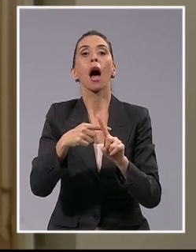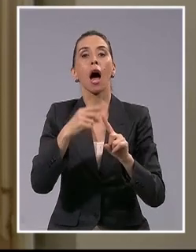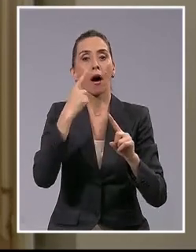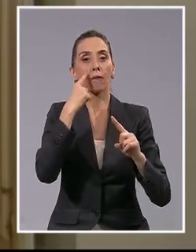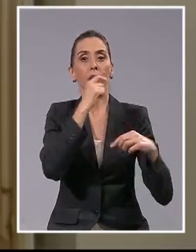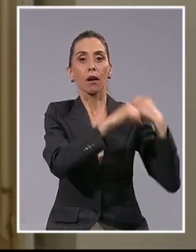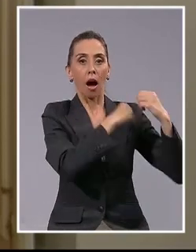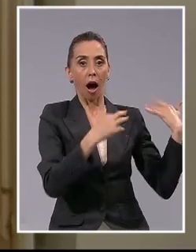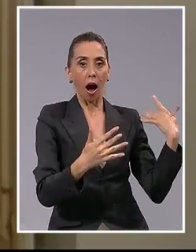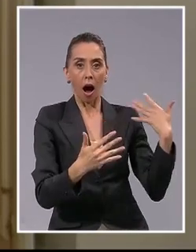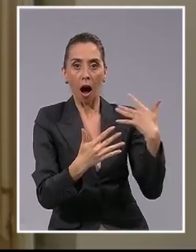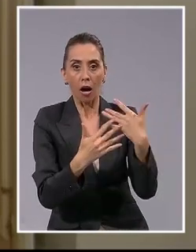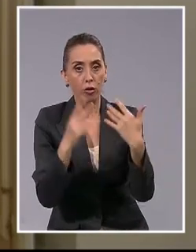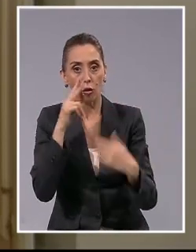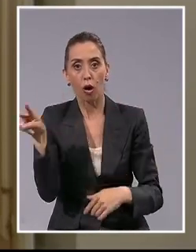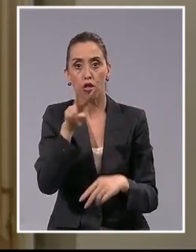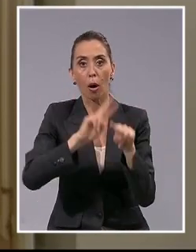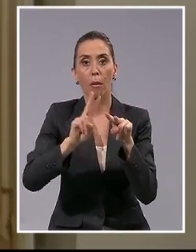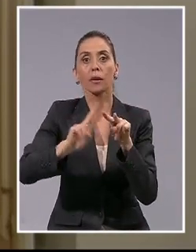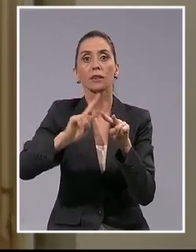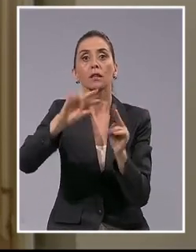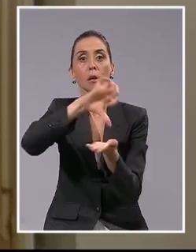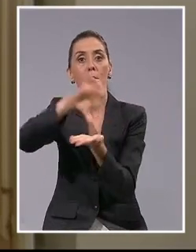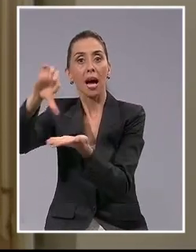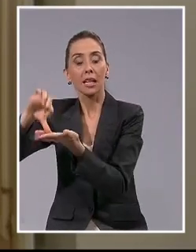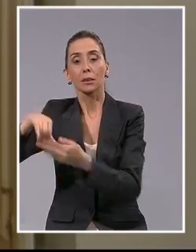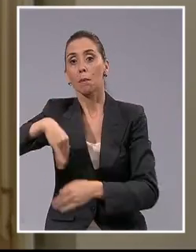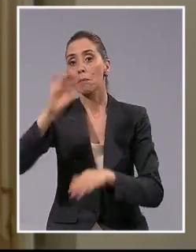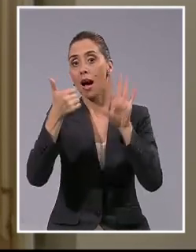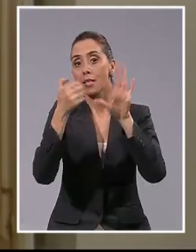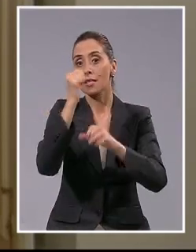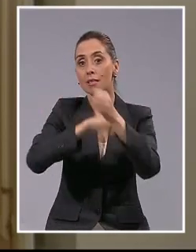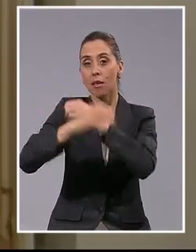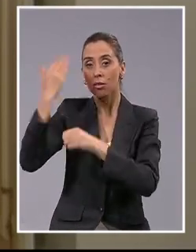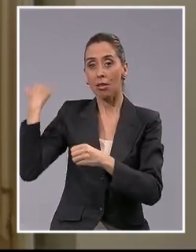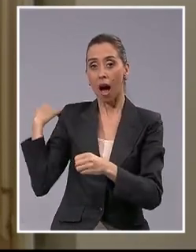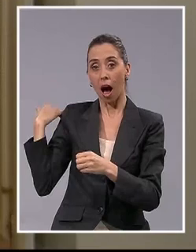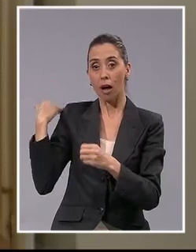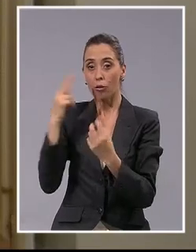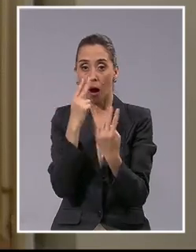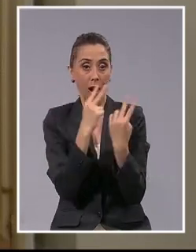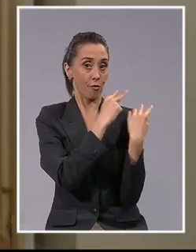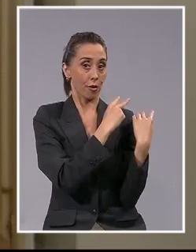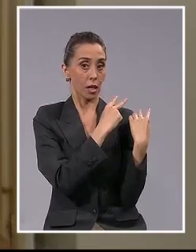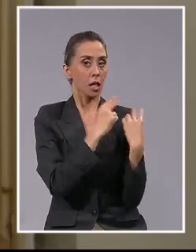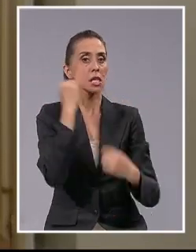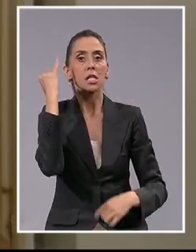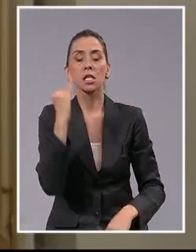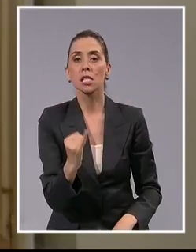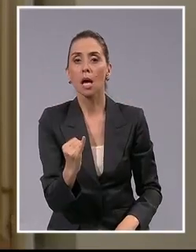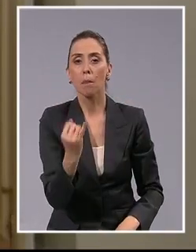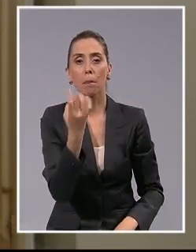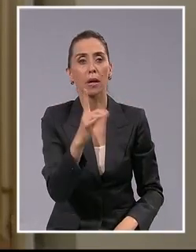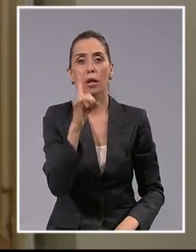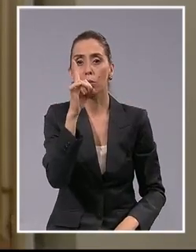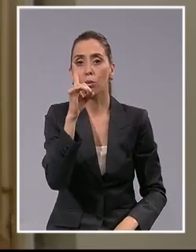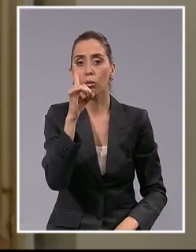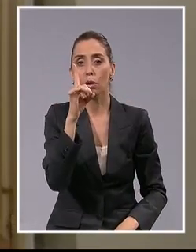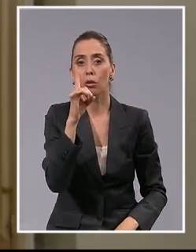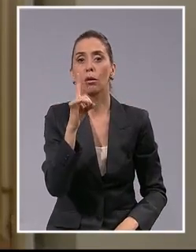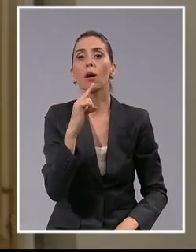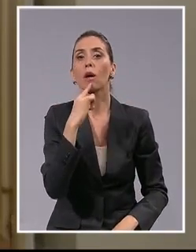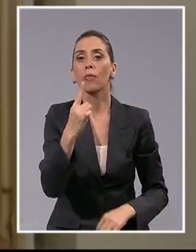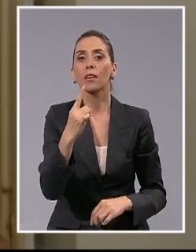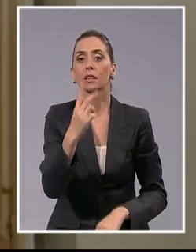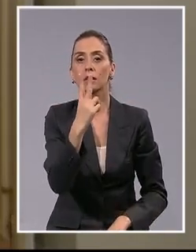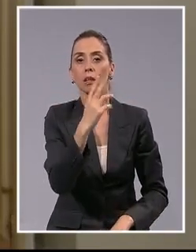consistente de ambos países, por más de 60 años, se refieren siempre y únicamente a